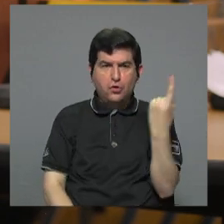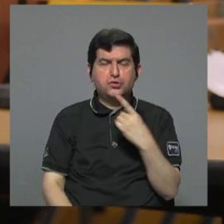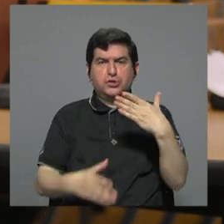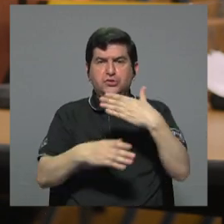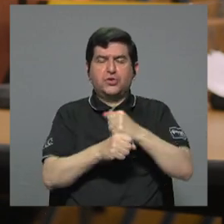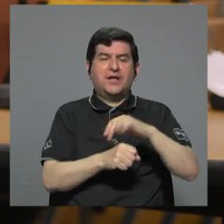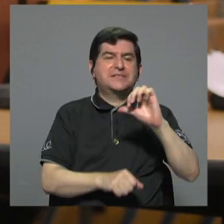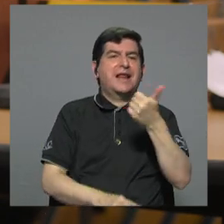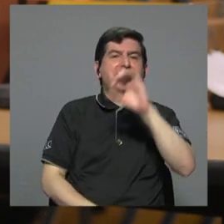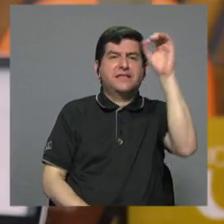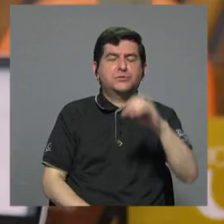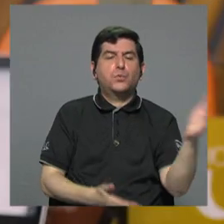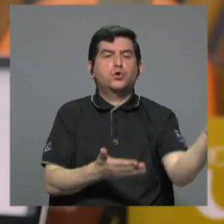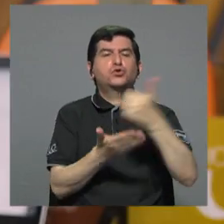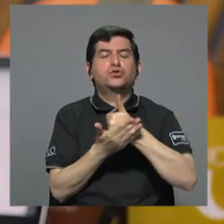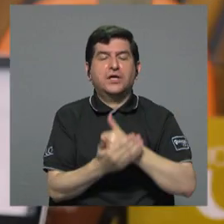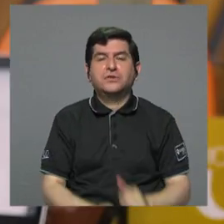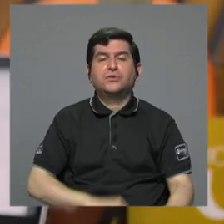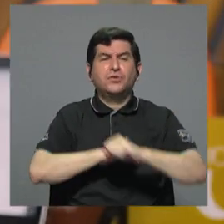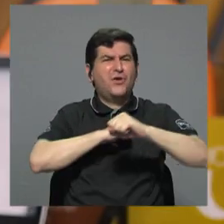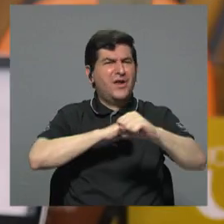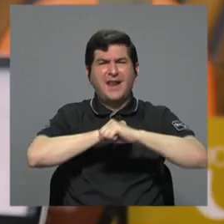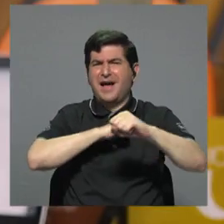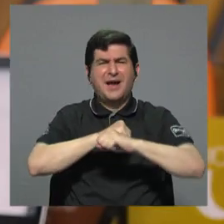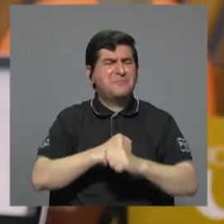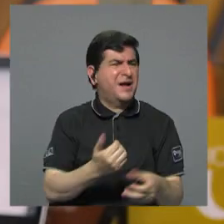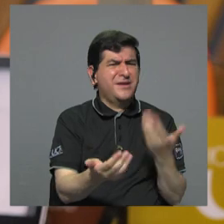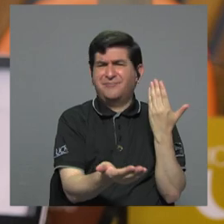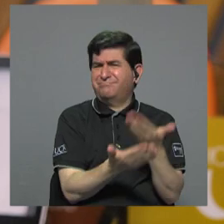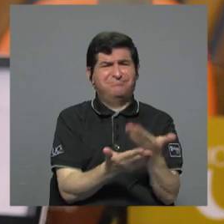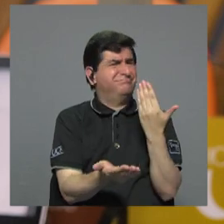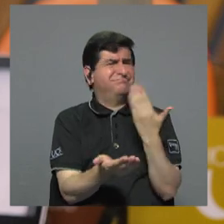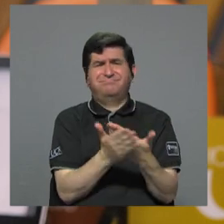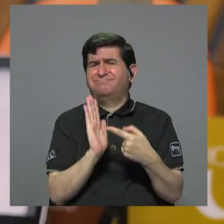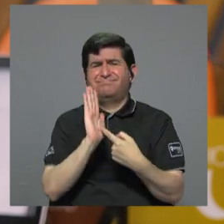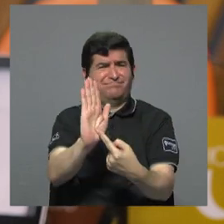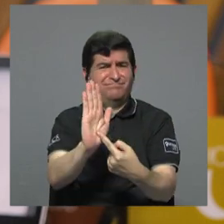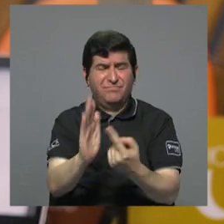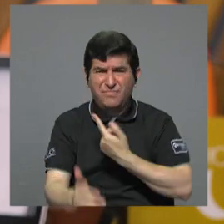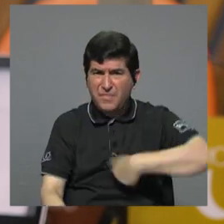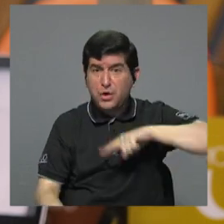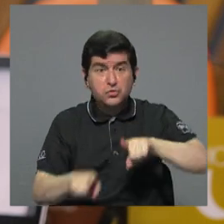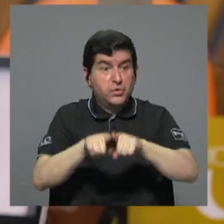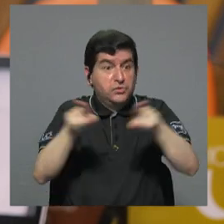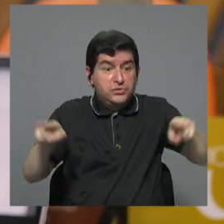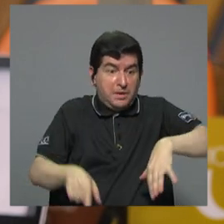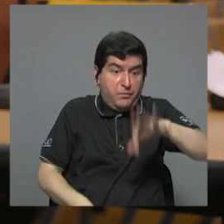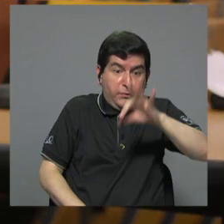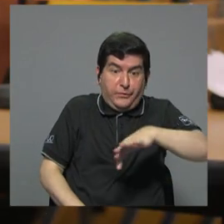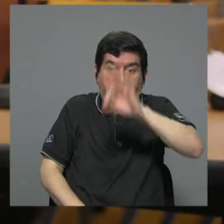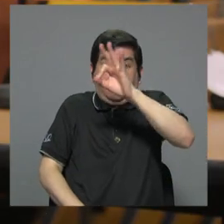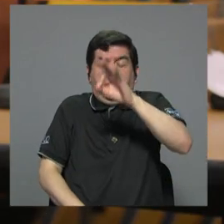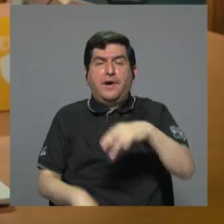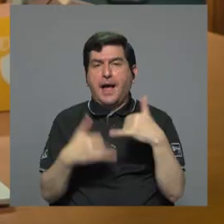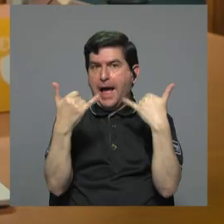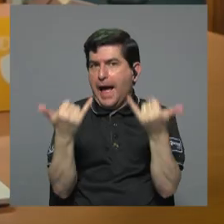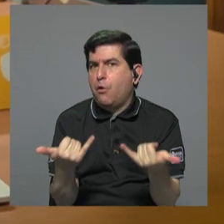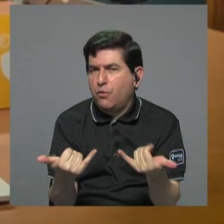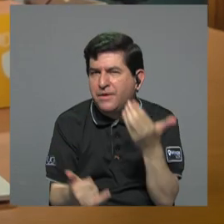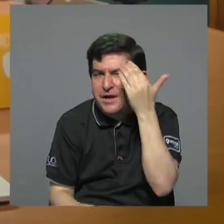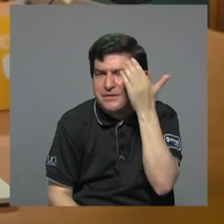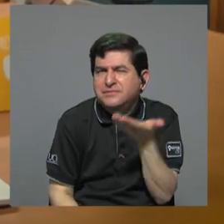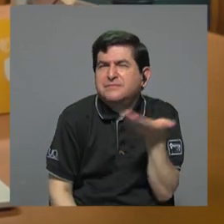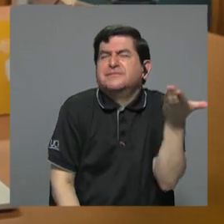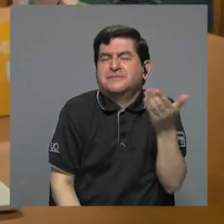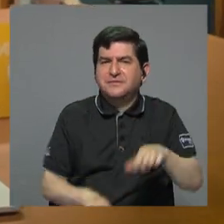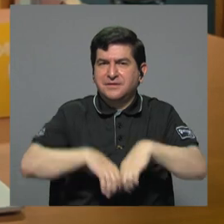generan el 10% de la recaudación la campaña no ofrece evidencia al respecto y nosotros tampoco pudimos hallarla ahora ¿qué sabemos